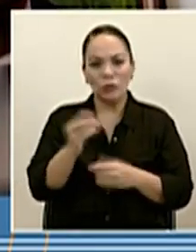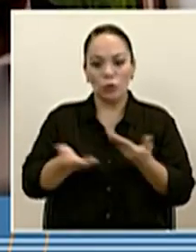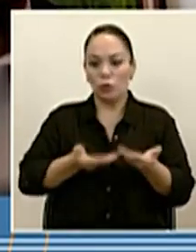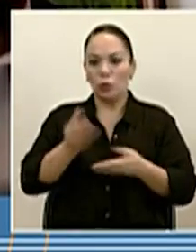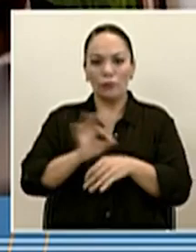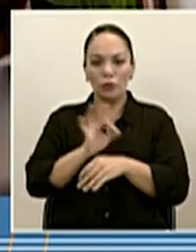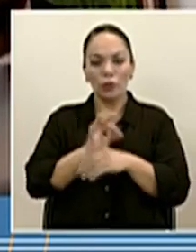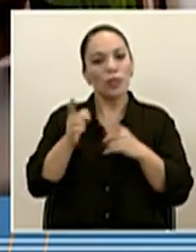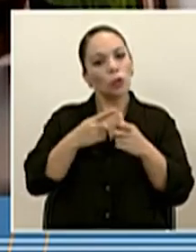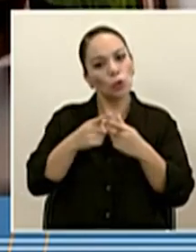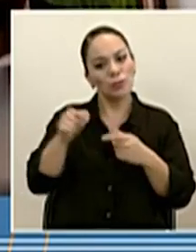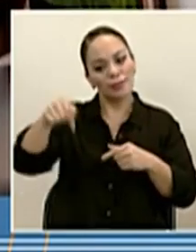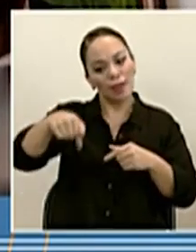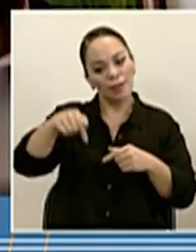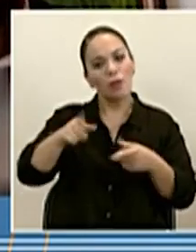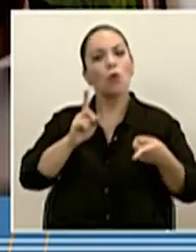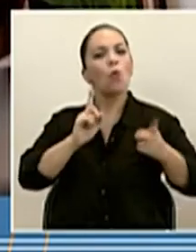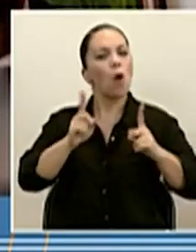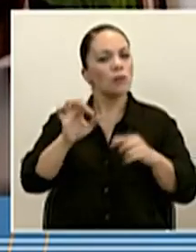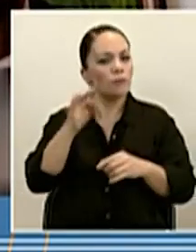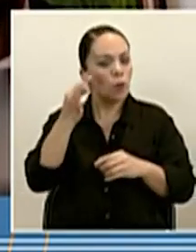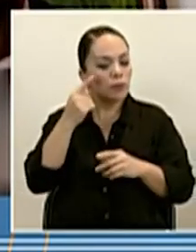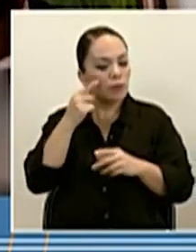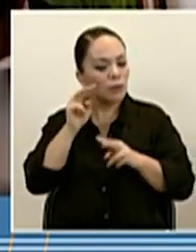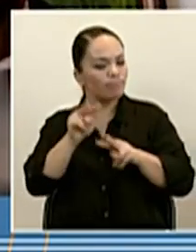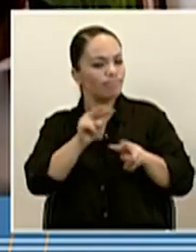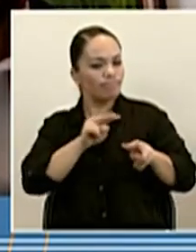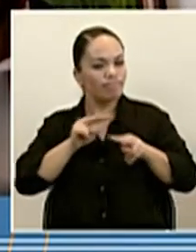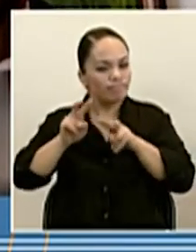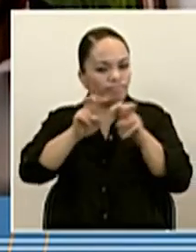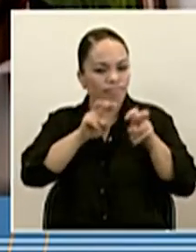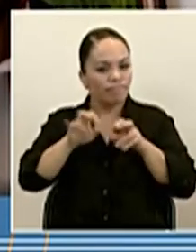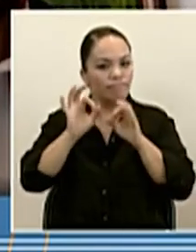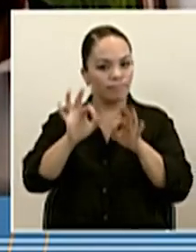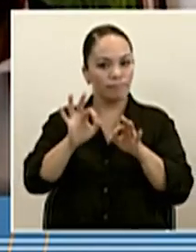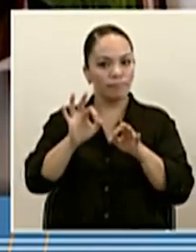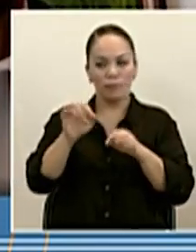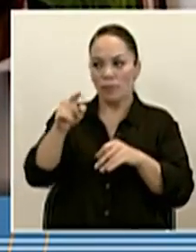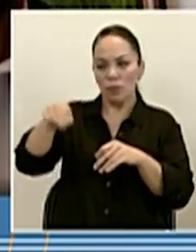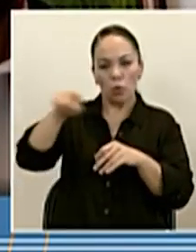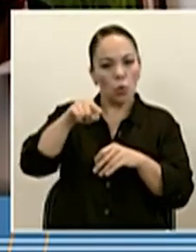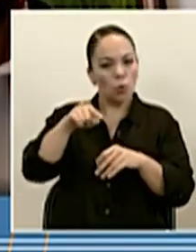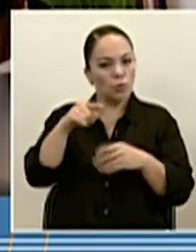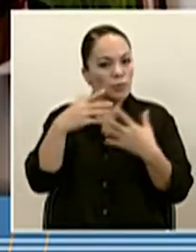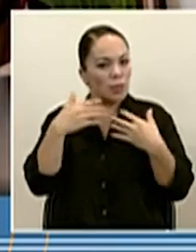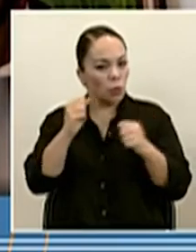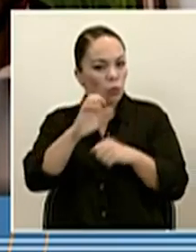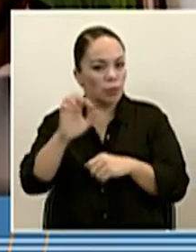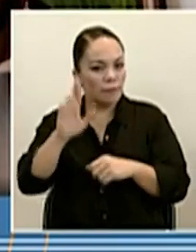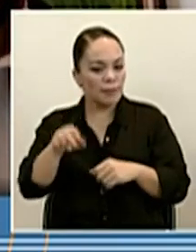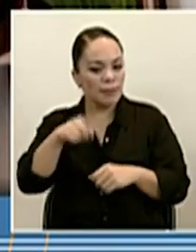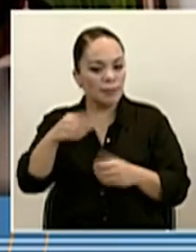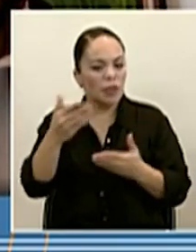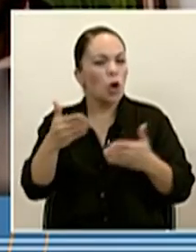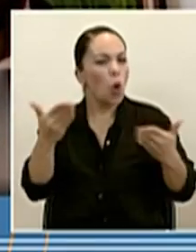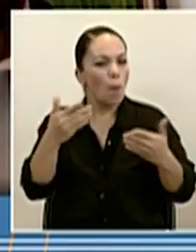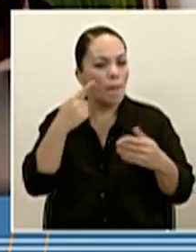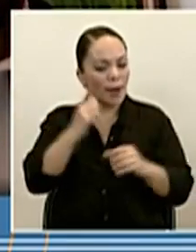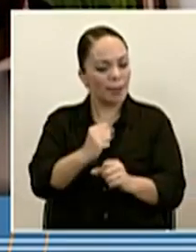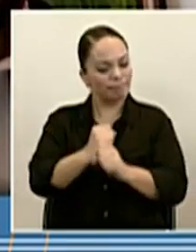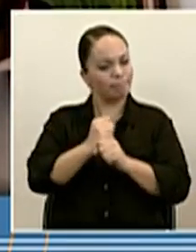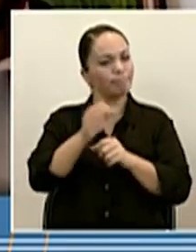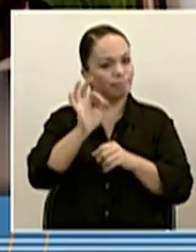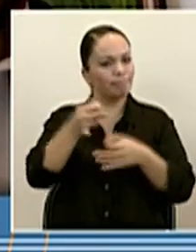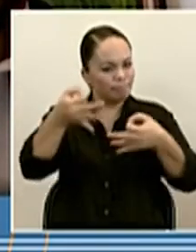van a ser los filtros de calidad que utilizarán las autoridades de salud costarricenses para garantizar la eficiencia de los